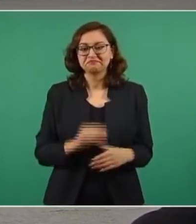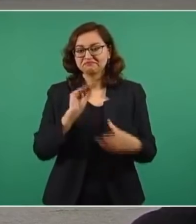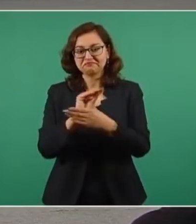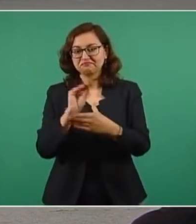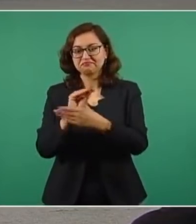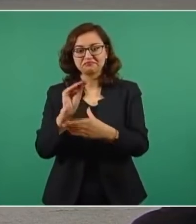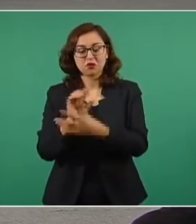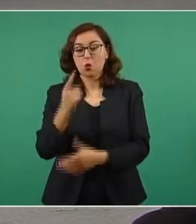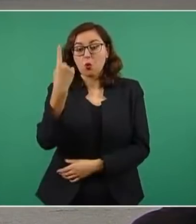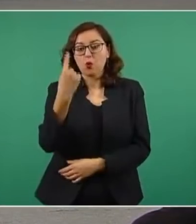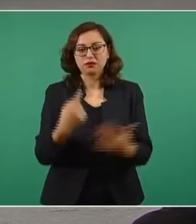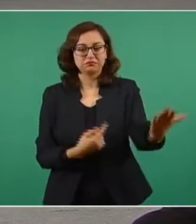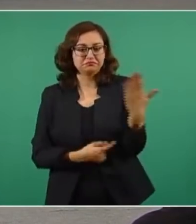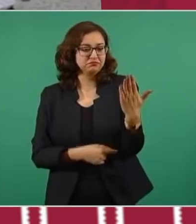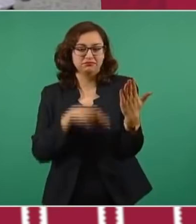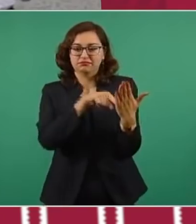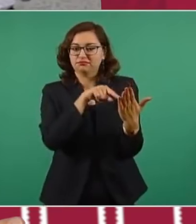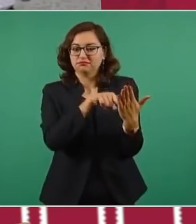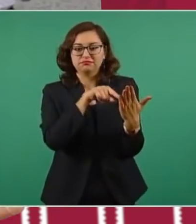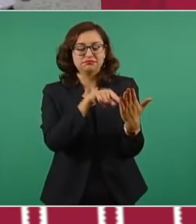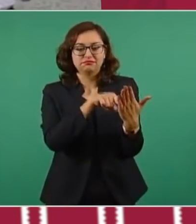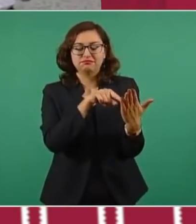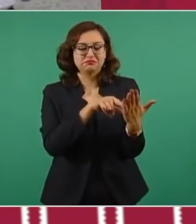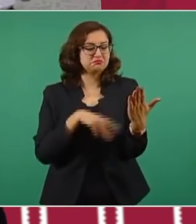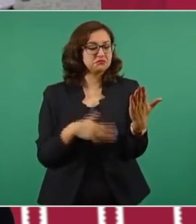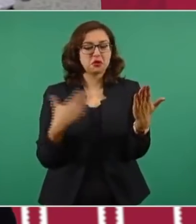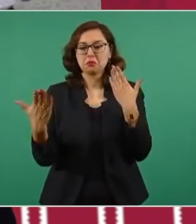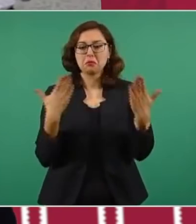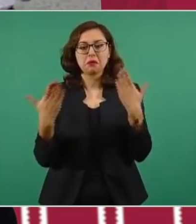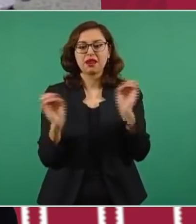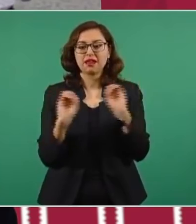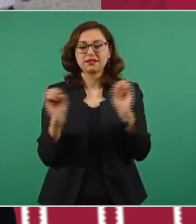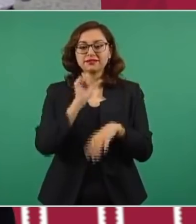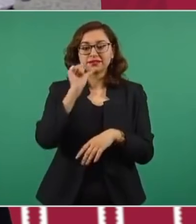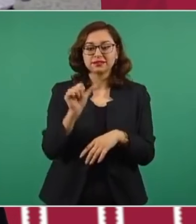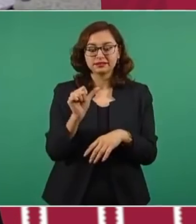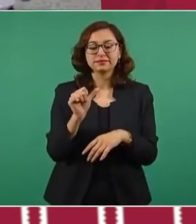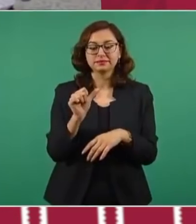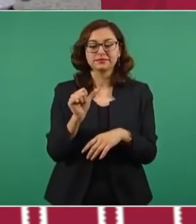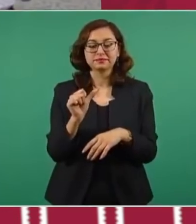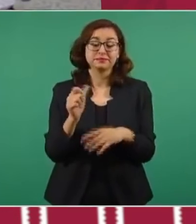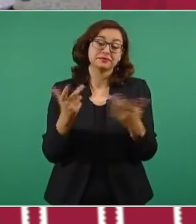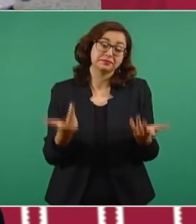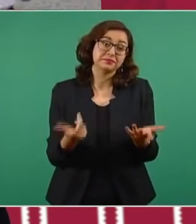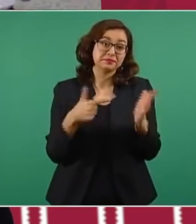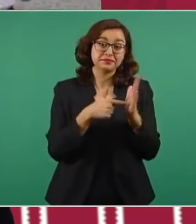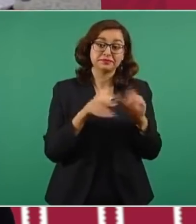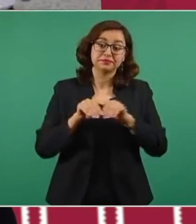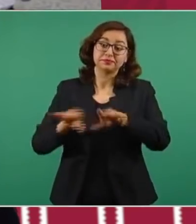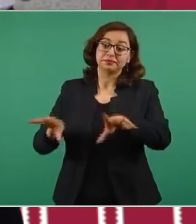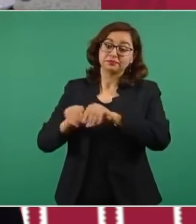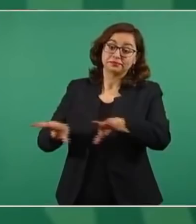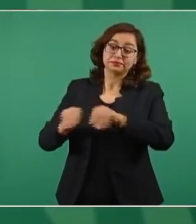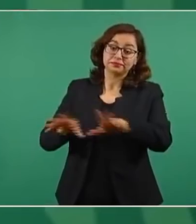Me tocaba, señor. Es una y una. Ya se domó la pandemia. No hay